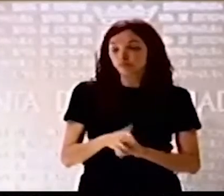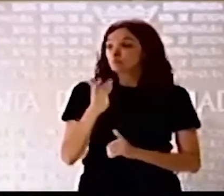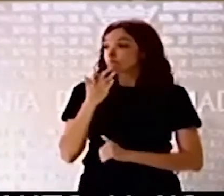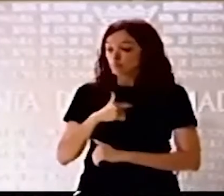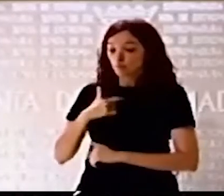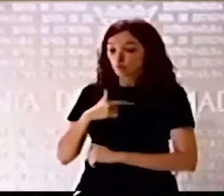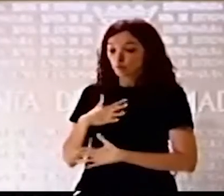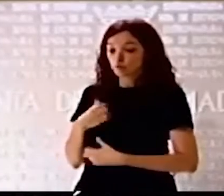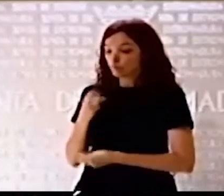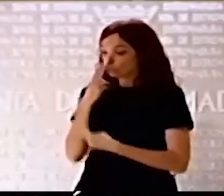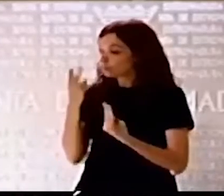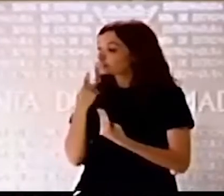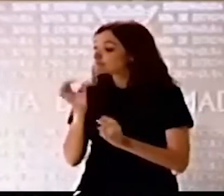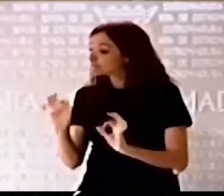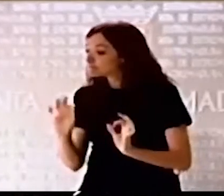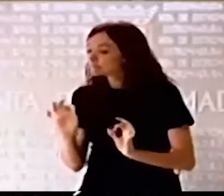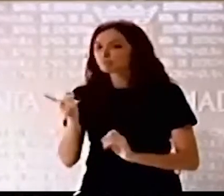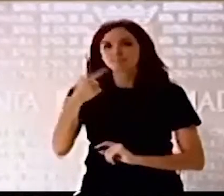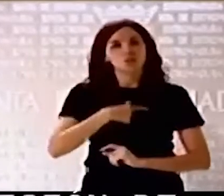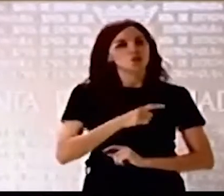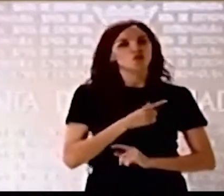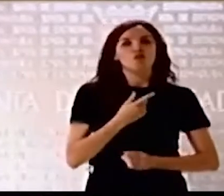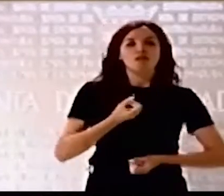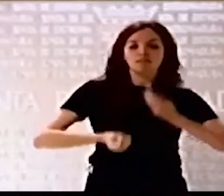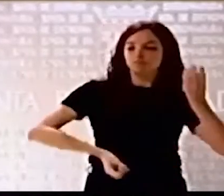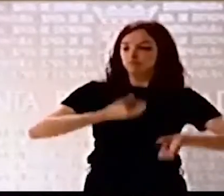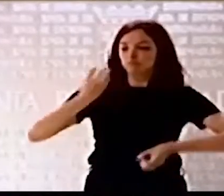Salud Pública intentemos introducir un debate ahora sobre el uso de la mascarilla.